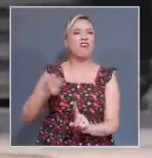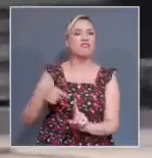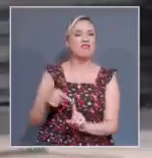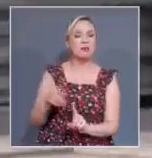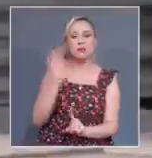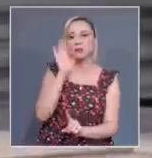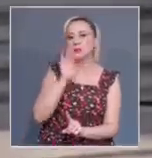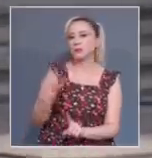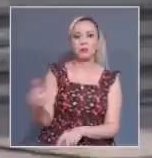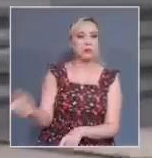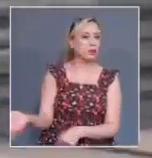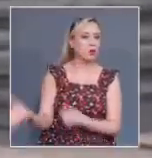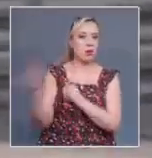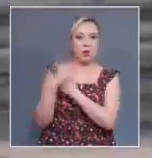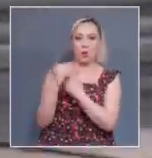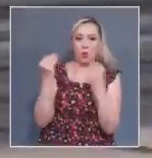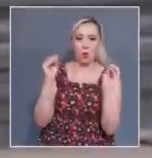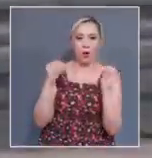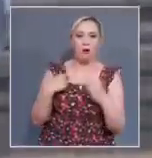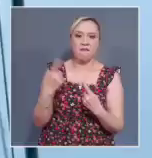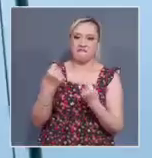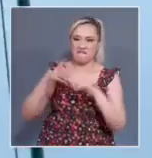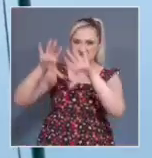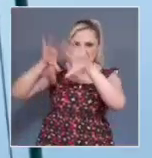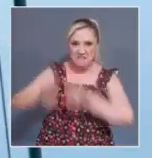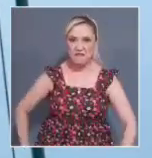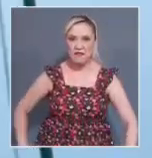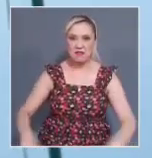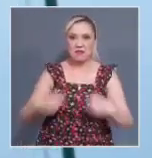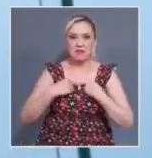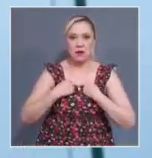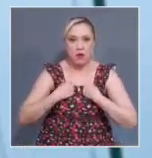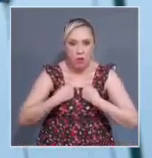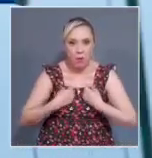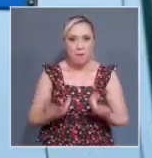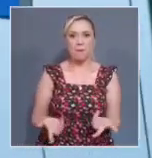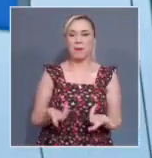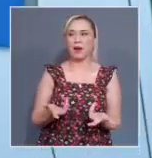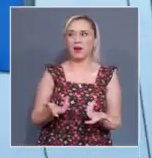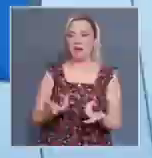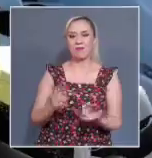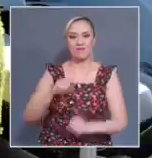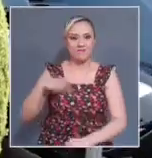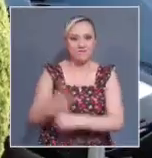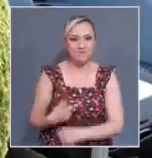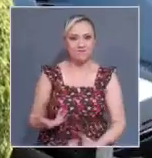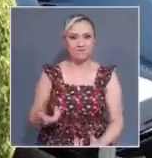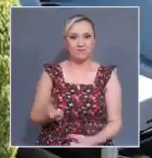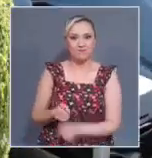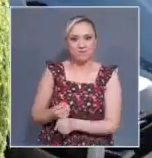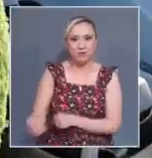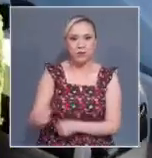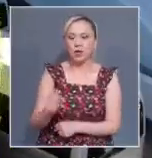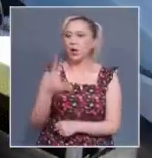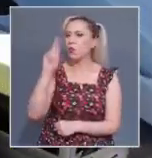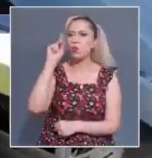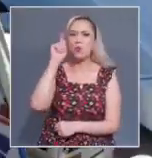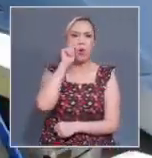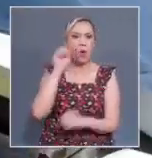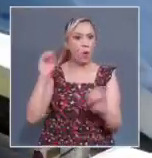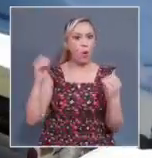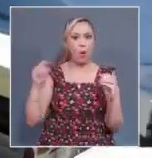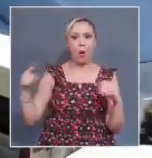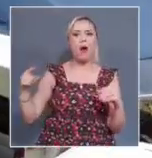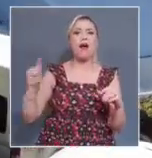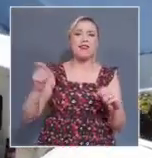que además de comprender la invasión física del cuerpo, pueden incluir actos que no involucren penetración o contacto físico, como la desnudez